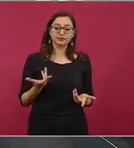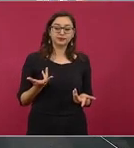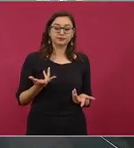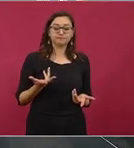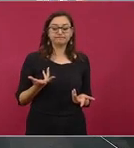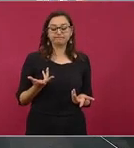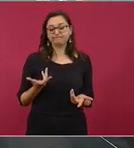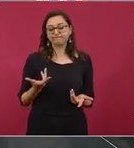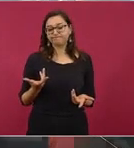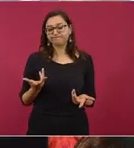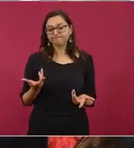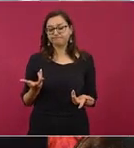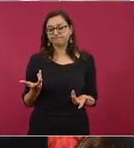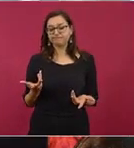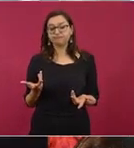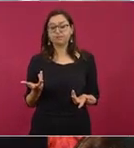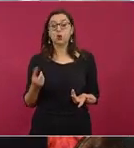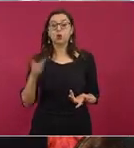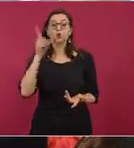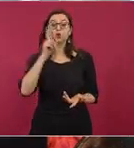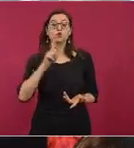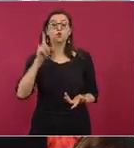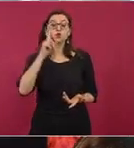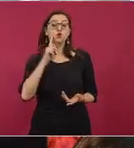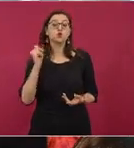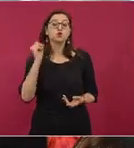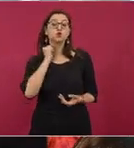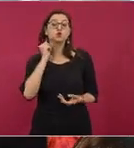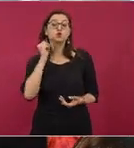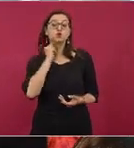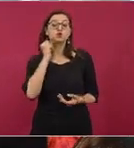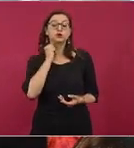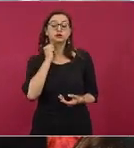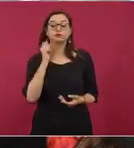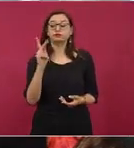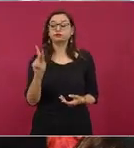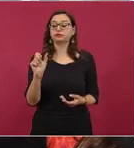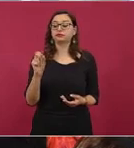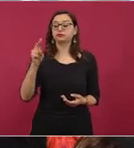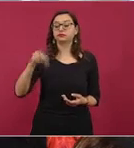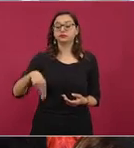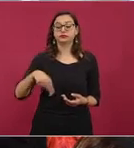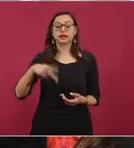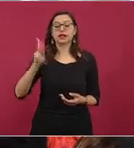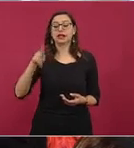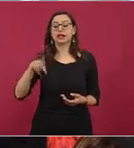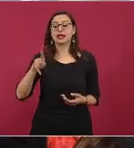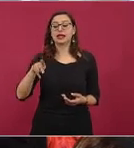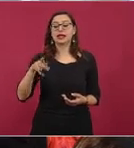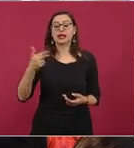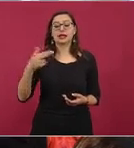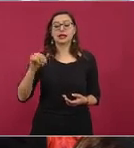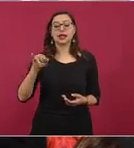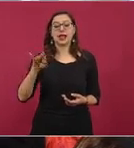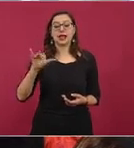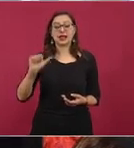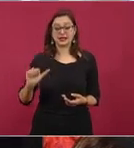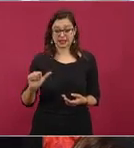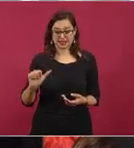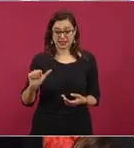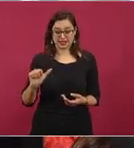la senadora panista Kenia López Rabadán y el